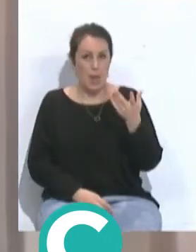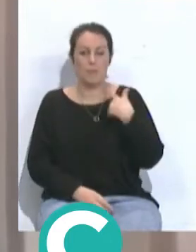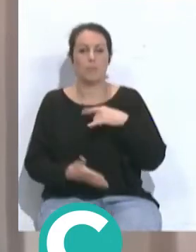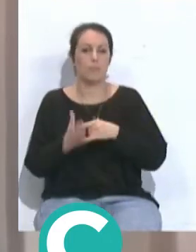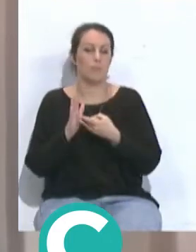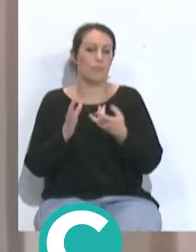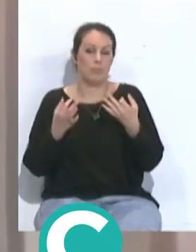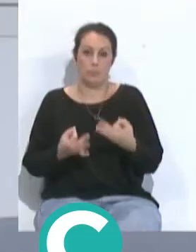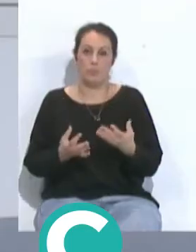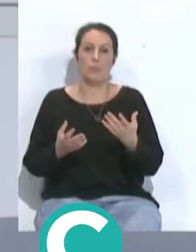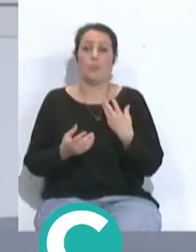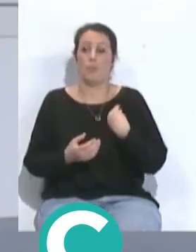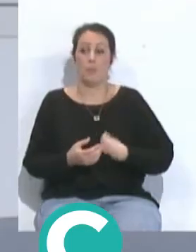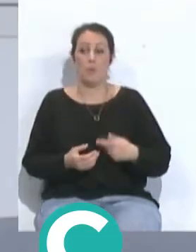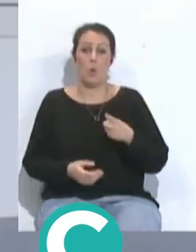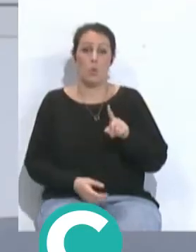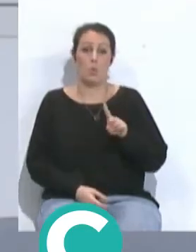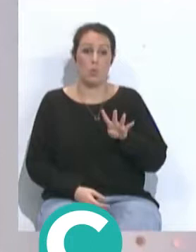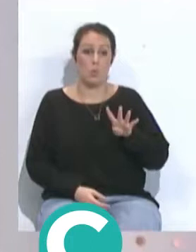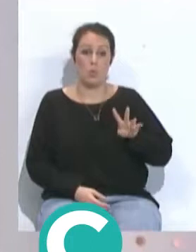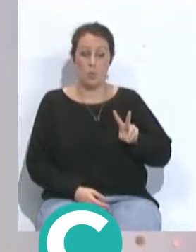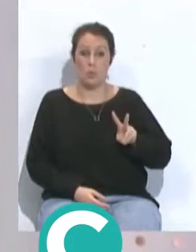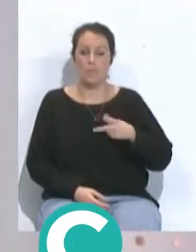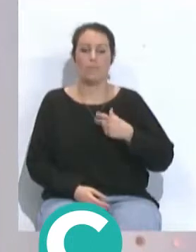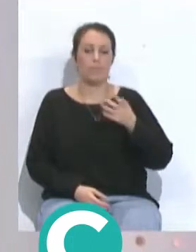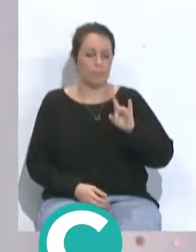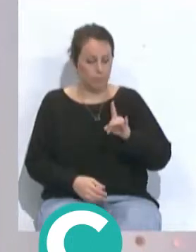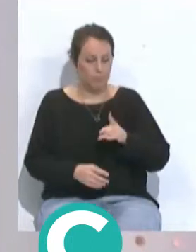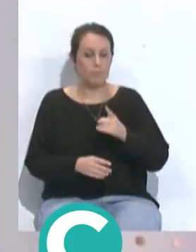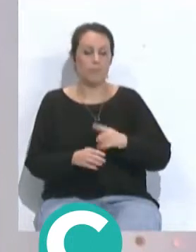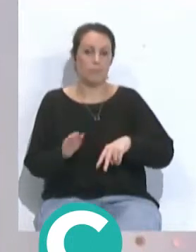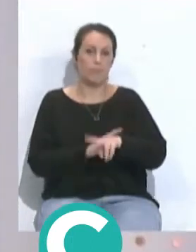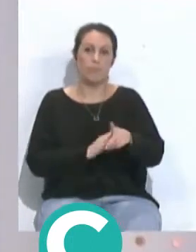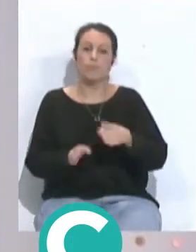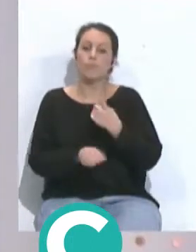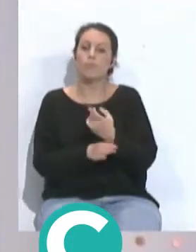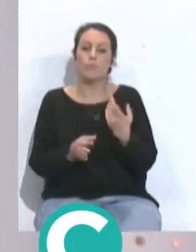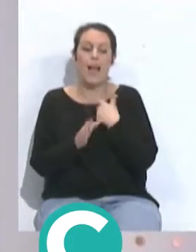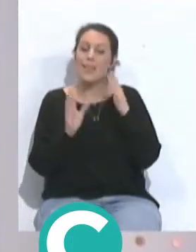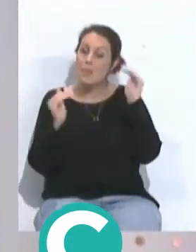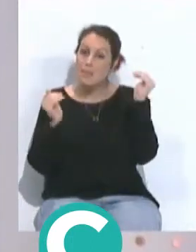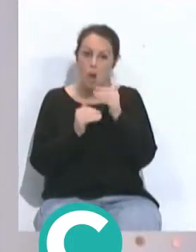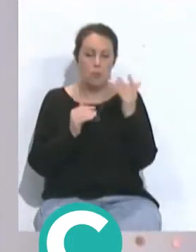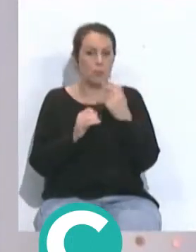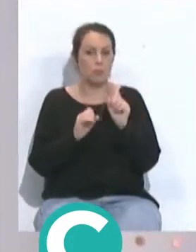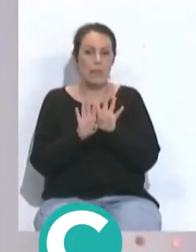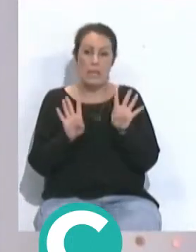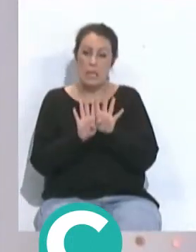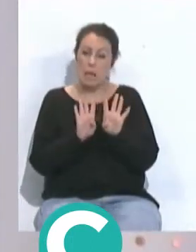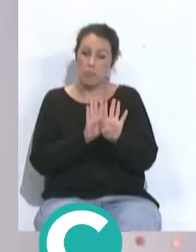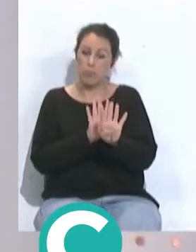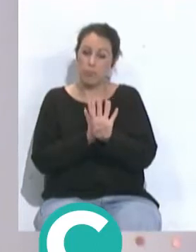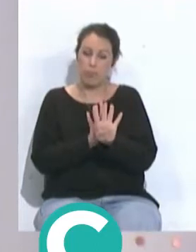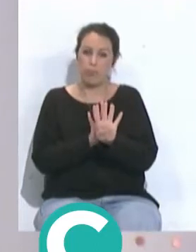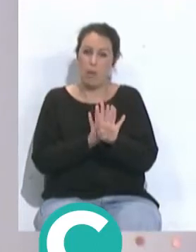sistema seguramente será el mismo con 1-4-4-2 lo que sí obligará a los futbolistas a tener muchísima atención a tener las líneas muy juntas